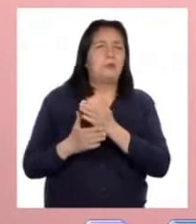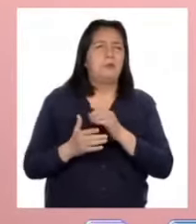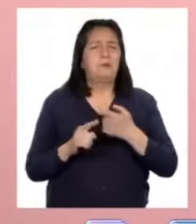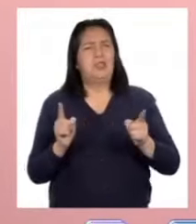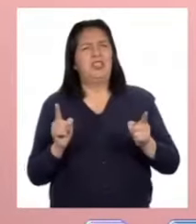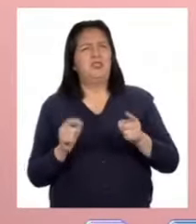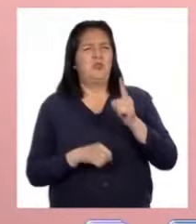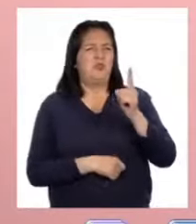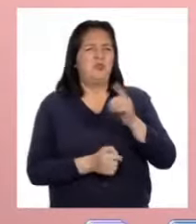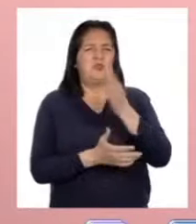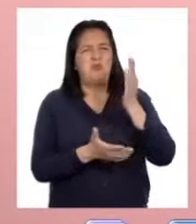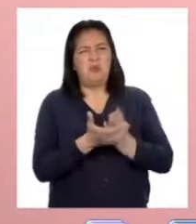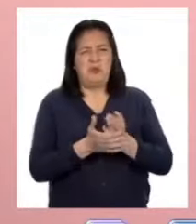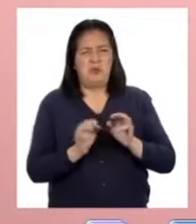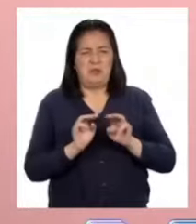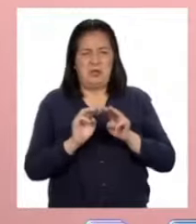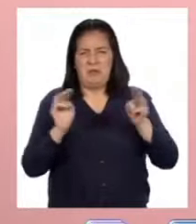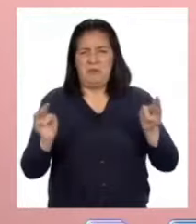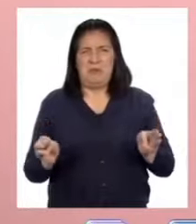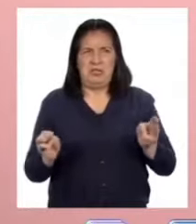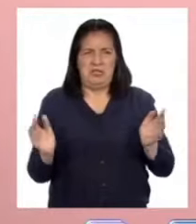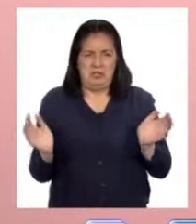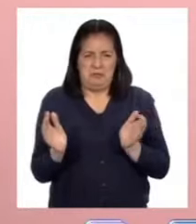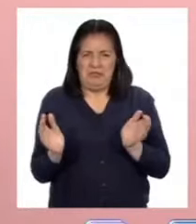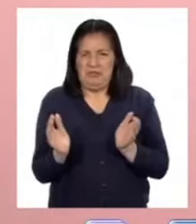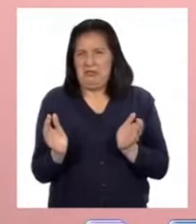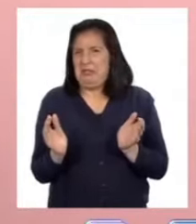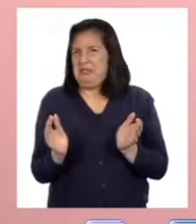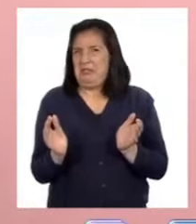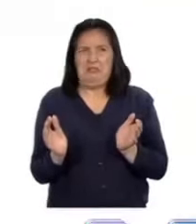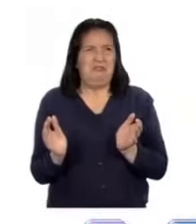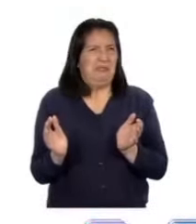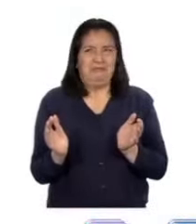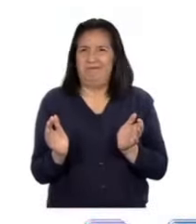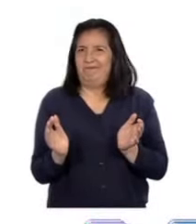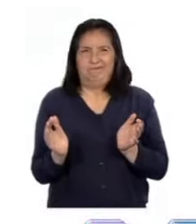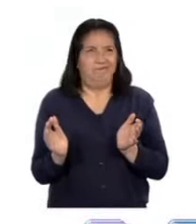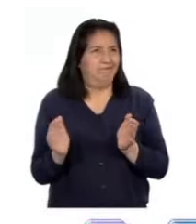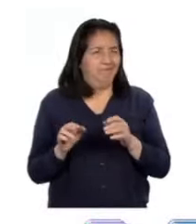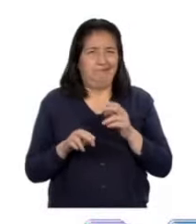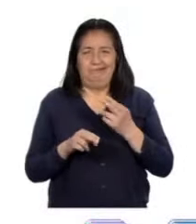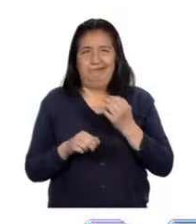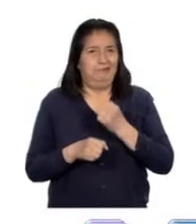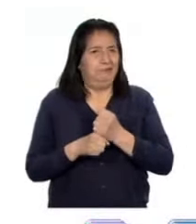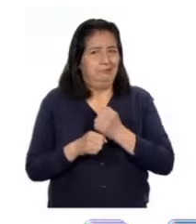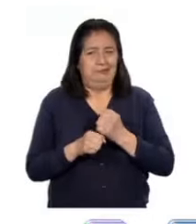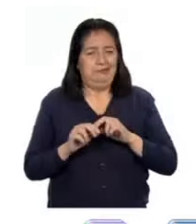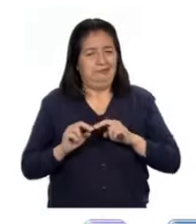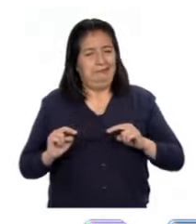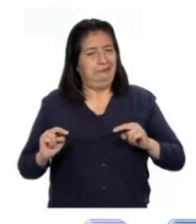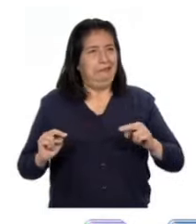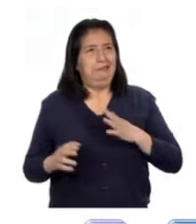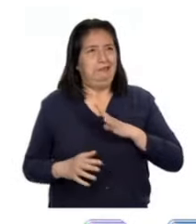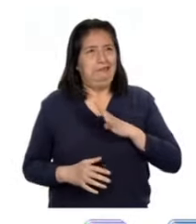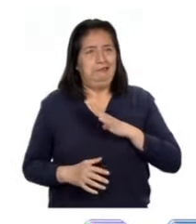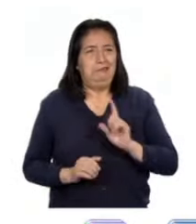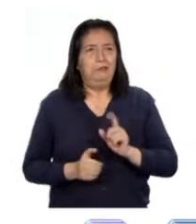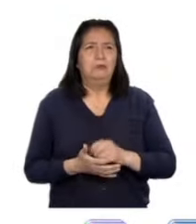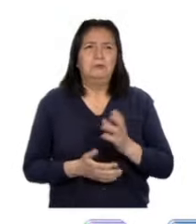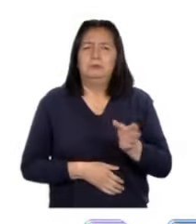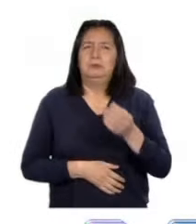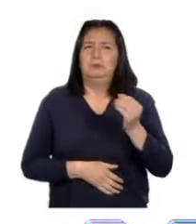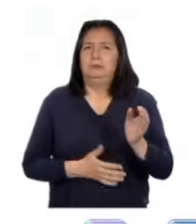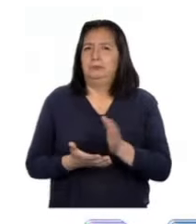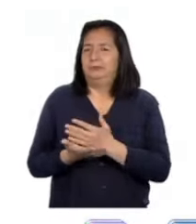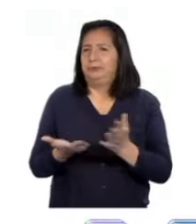Pero tenemos un problema, nuestra mesa es muy pequeña y no podemos trabajar de manera cómoda porque